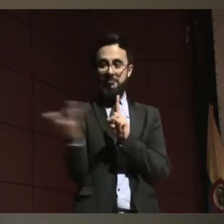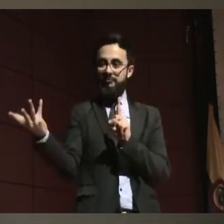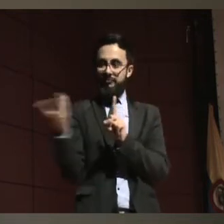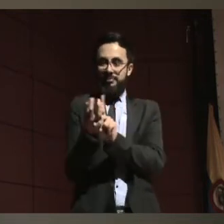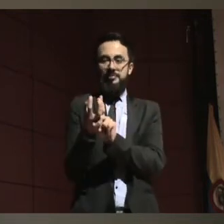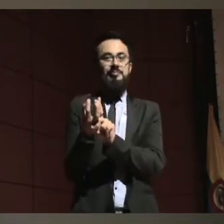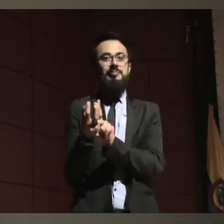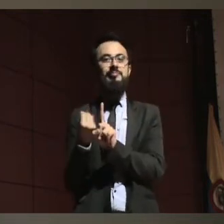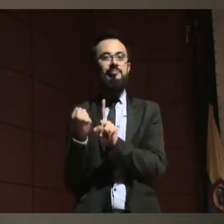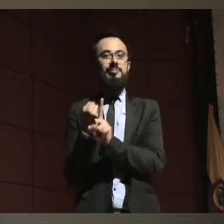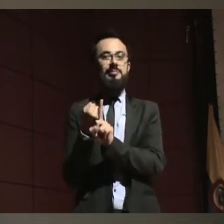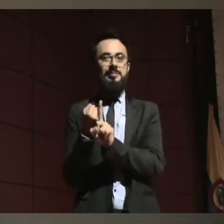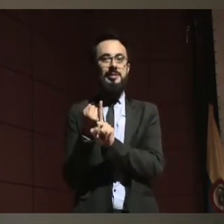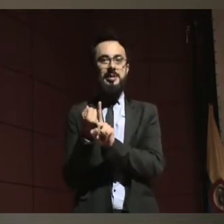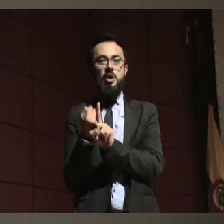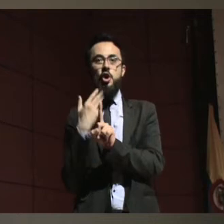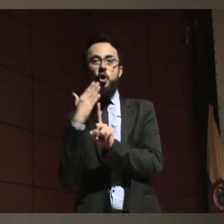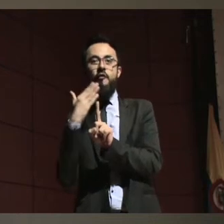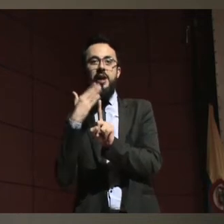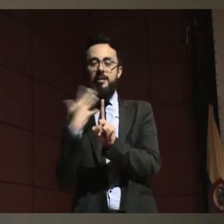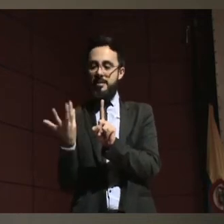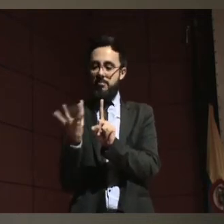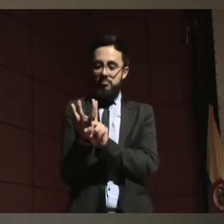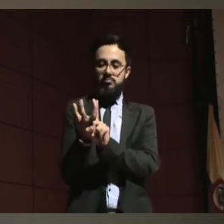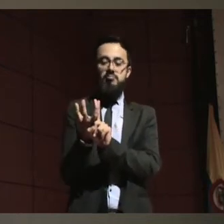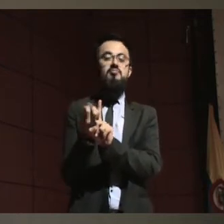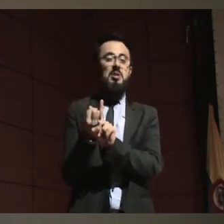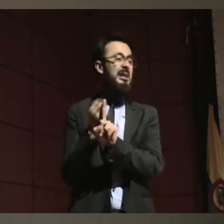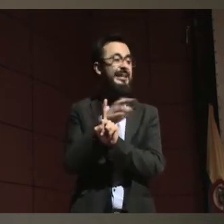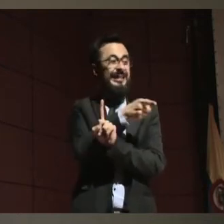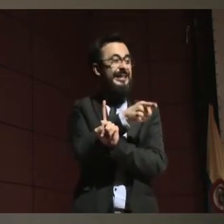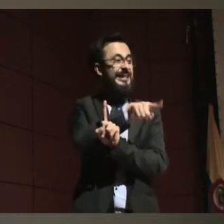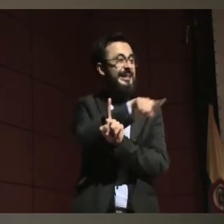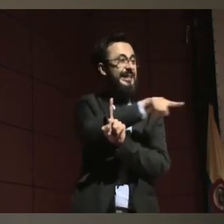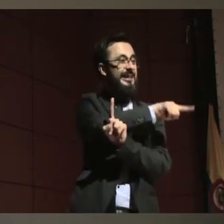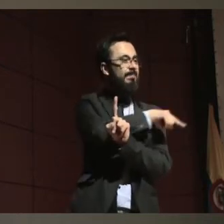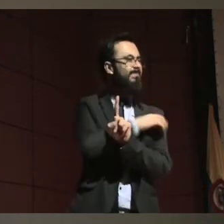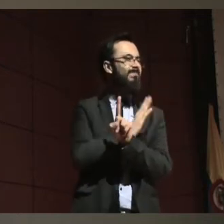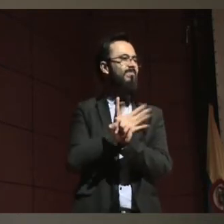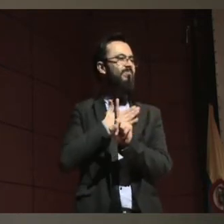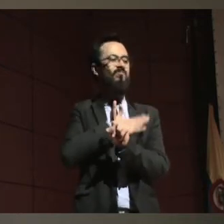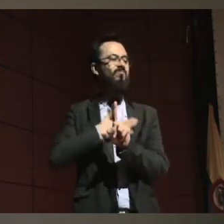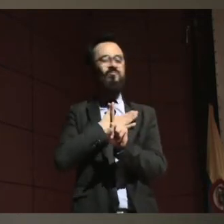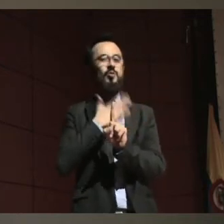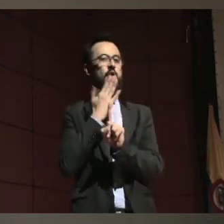sobre mi voluntad y quién definitivamente no lo haría muy bien.